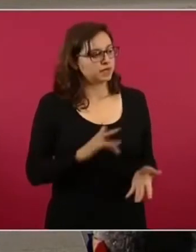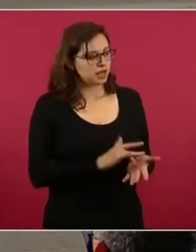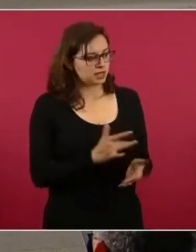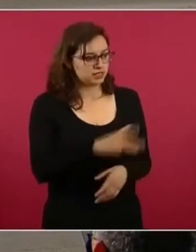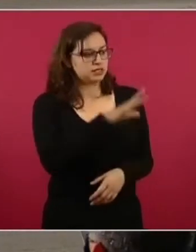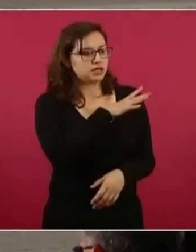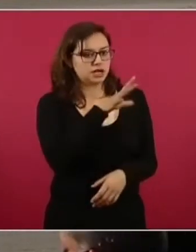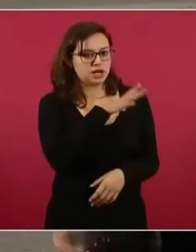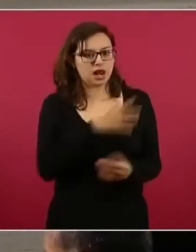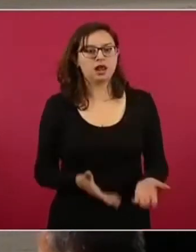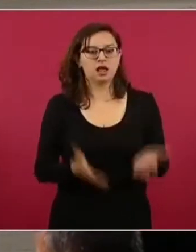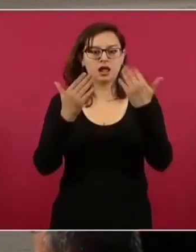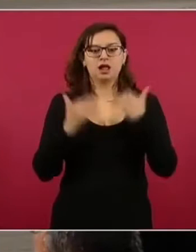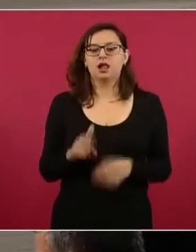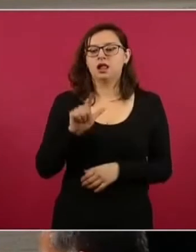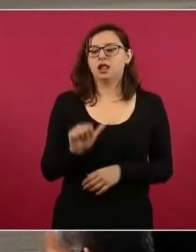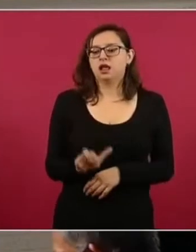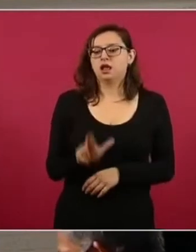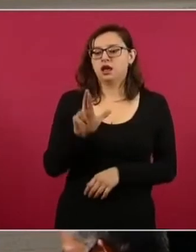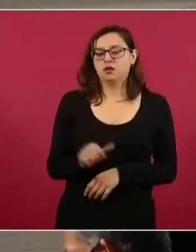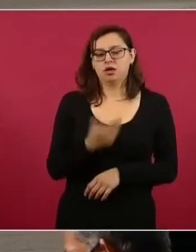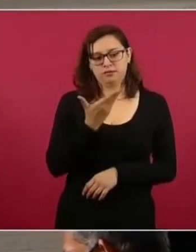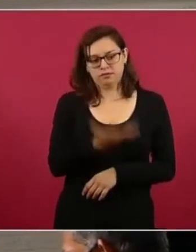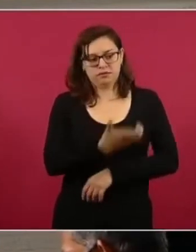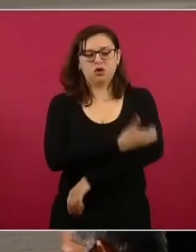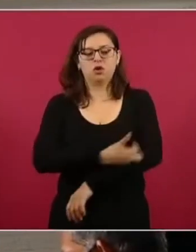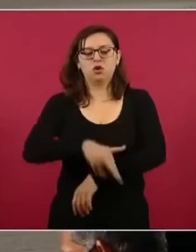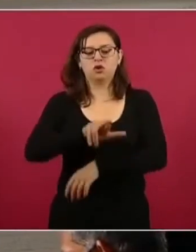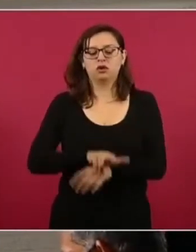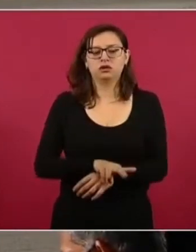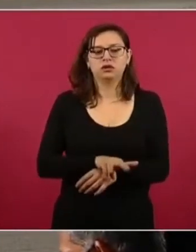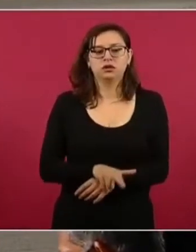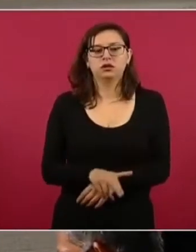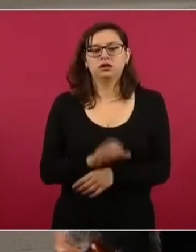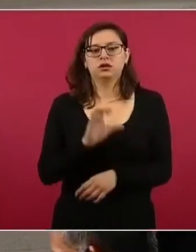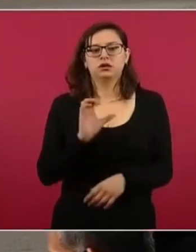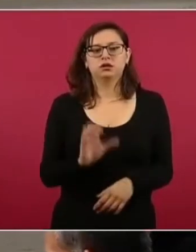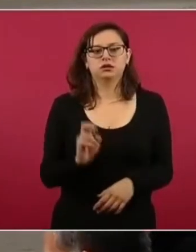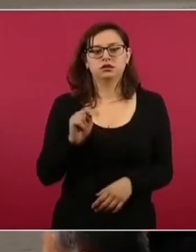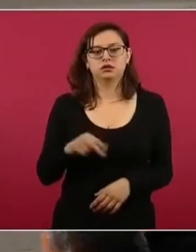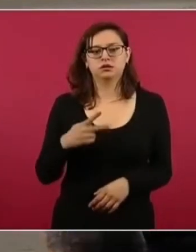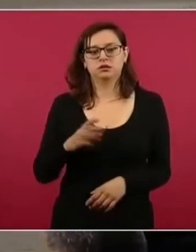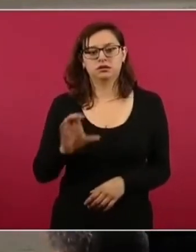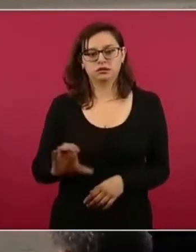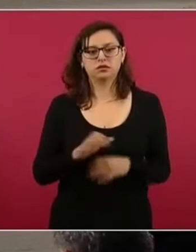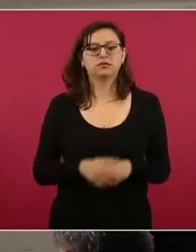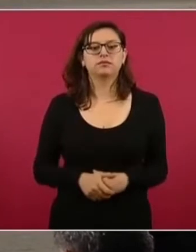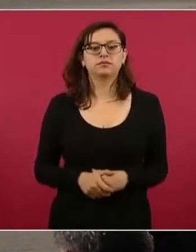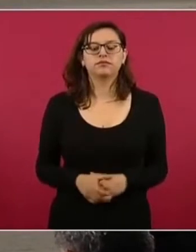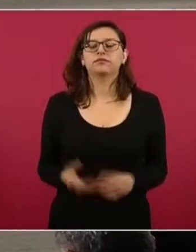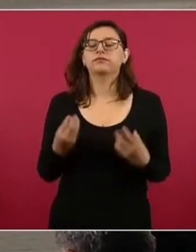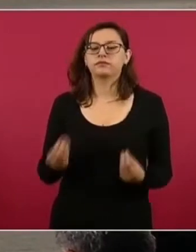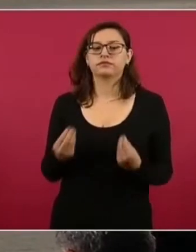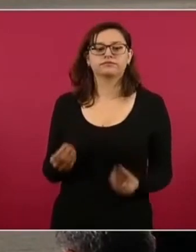Escuchamos a Laura Velásquez, que es la Coordinadora Nacional de Protección Civil. Laura. Muchas gracias,